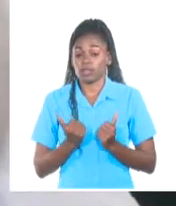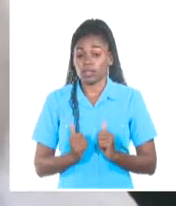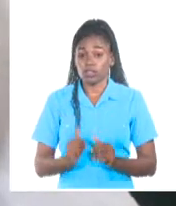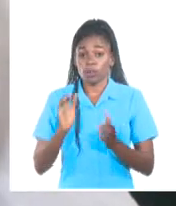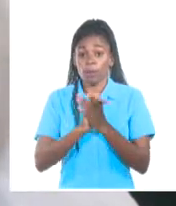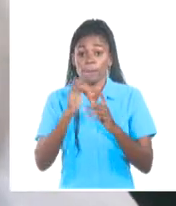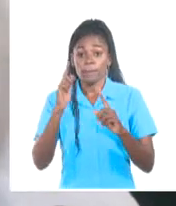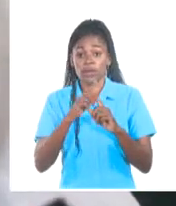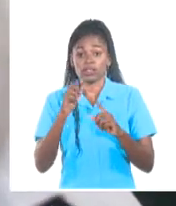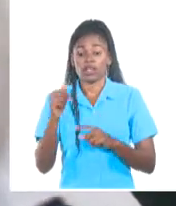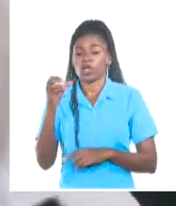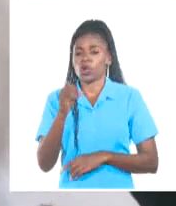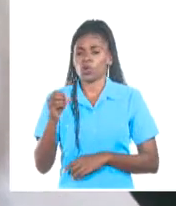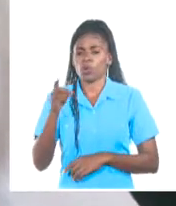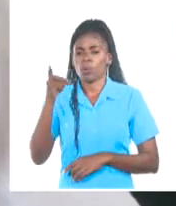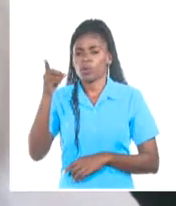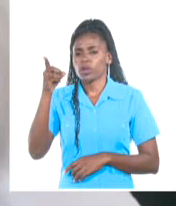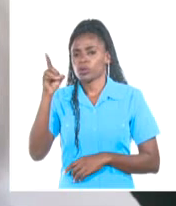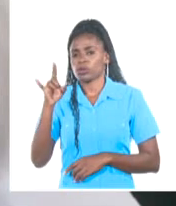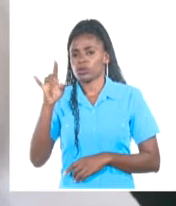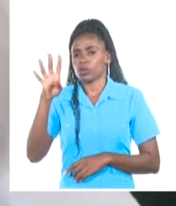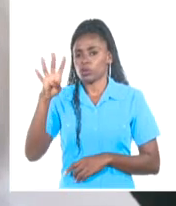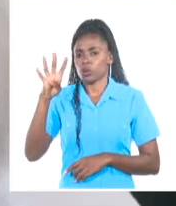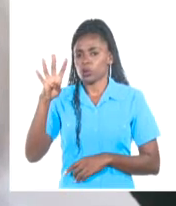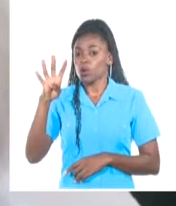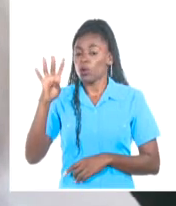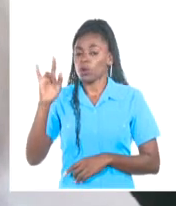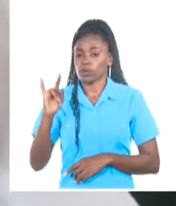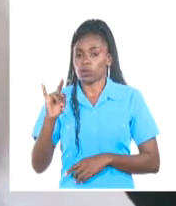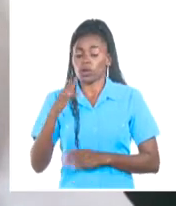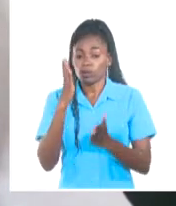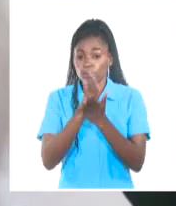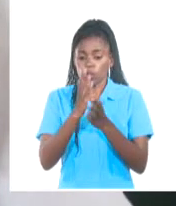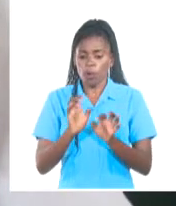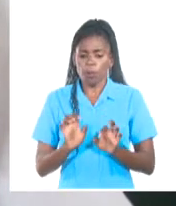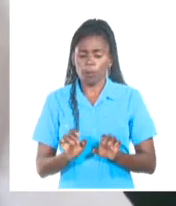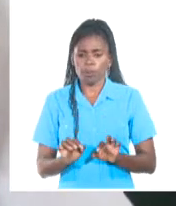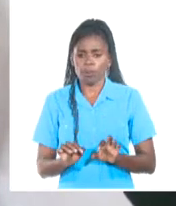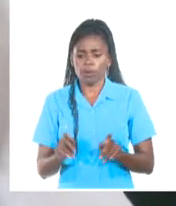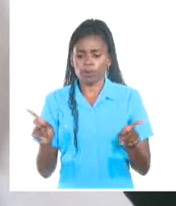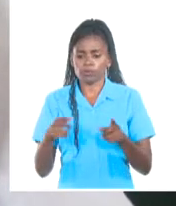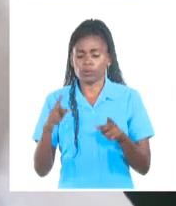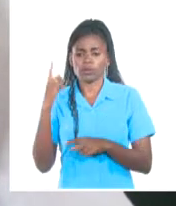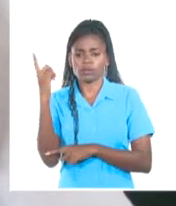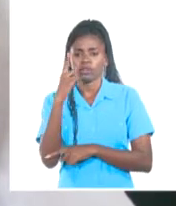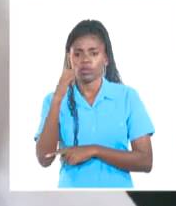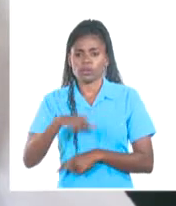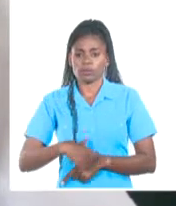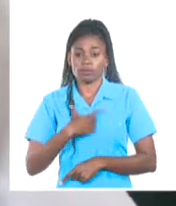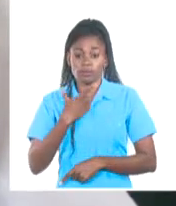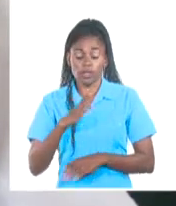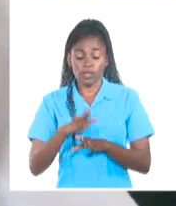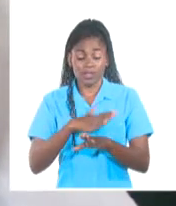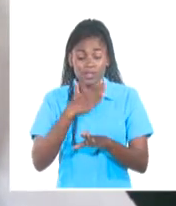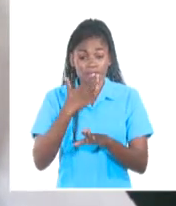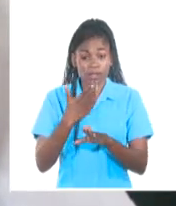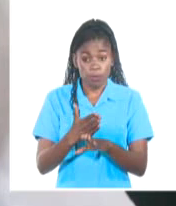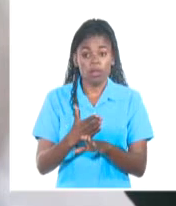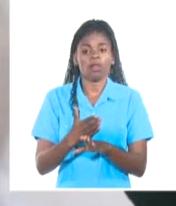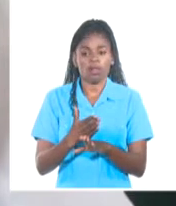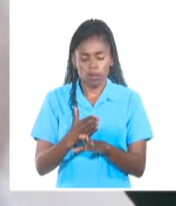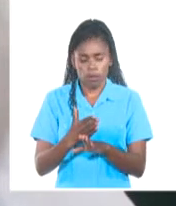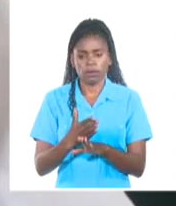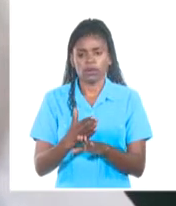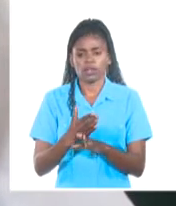Matanzas, en octubre de 1949, cursó estudios de piano y musicología en la Escuela Nacional de Arte, donde posteriormente se